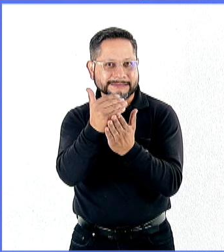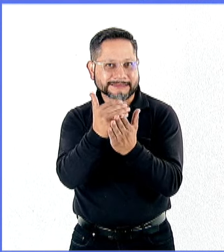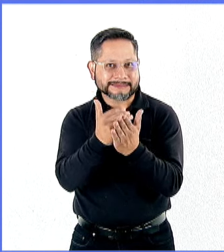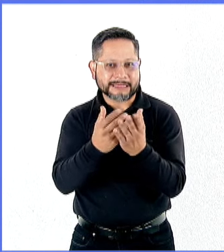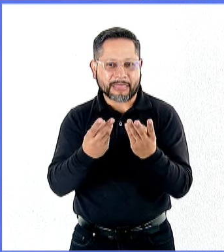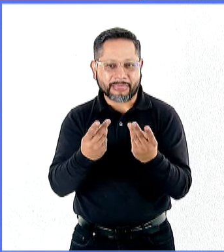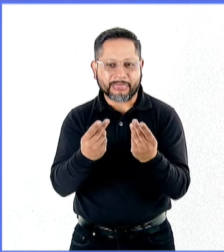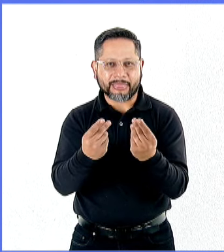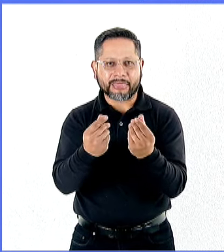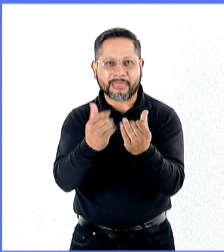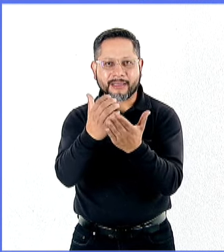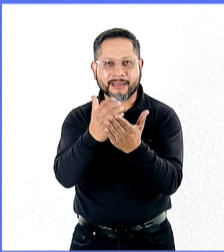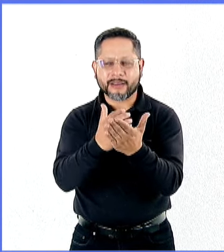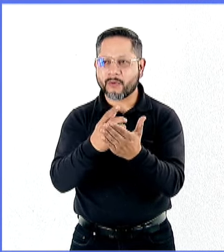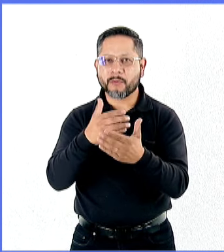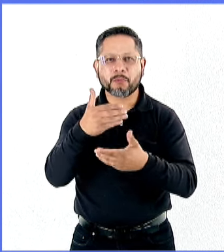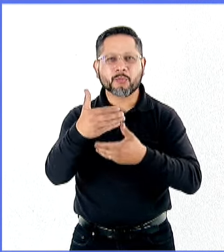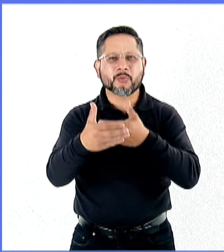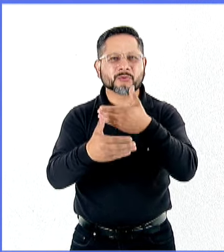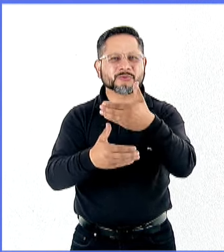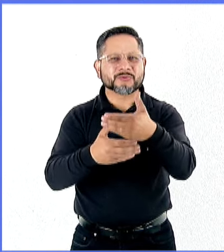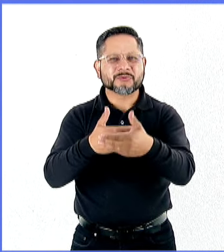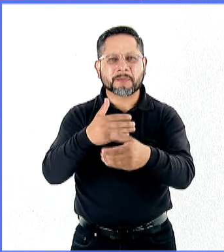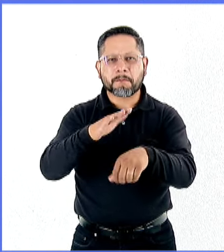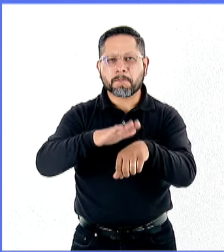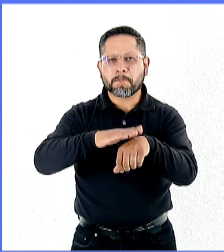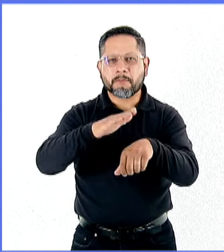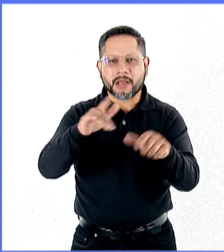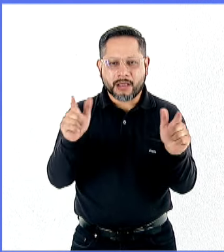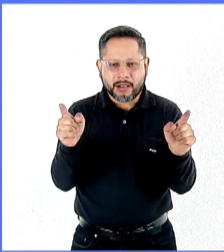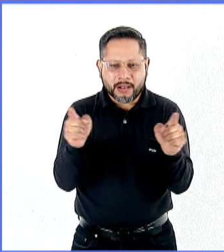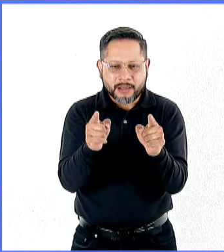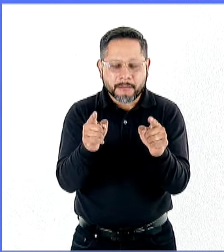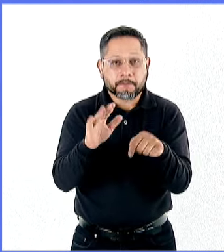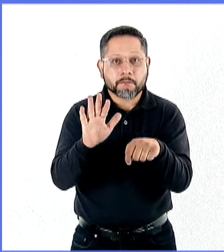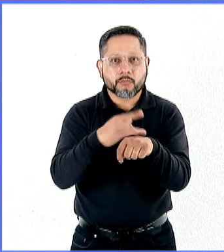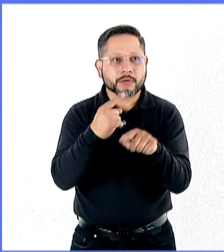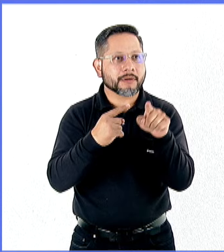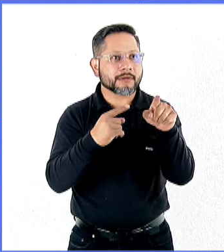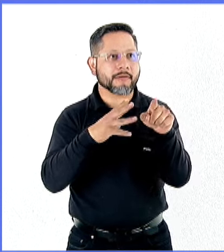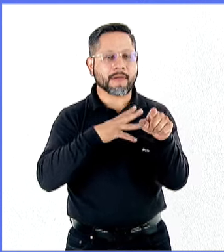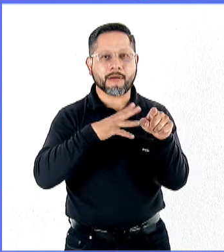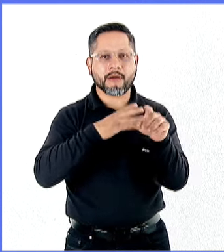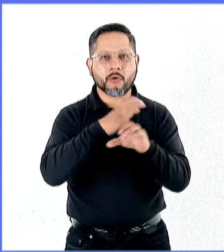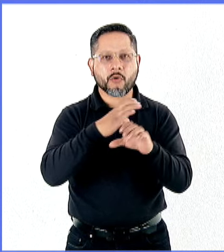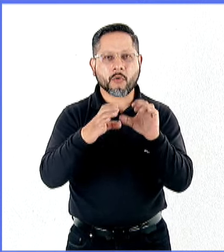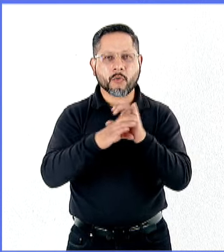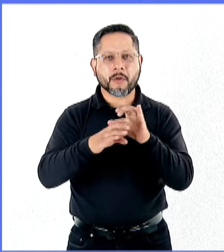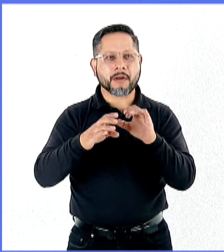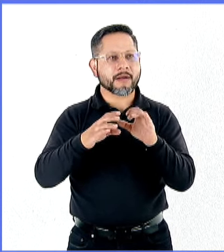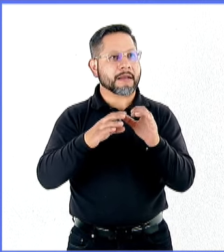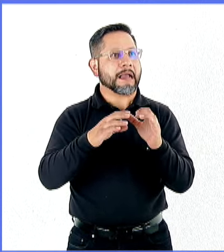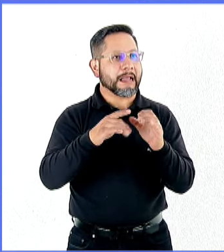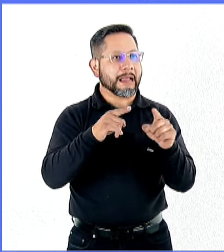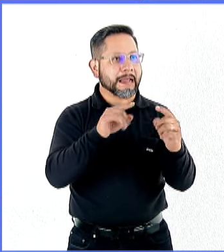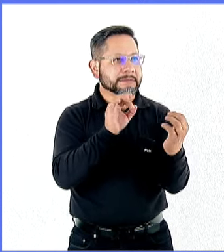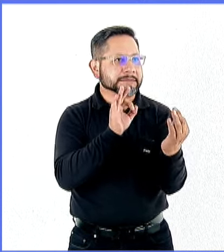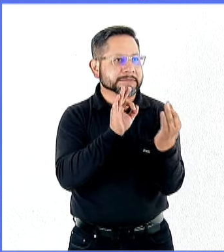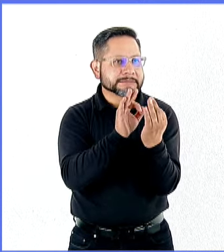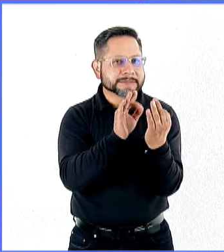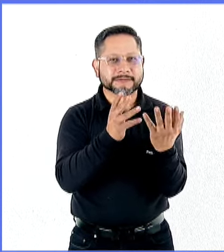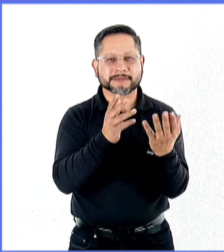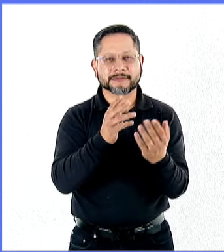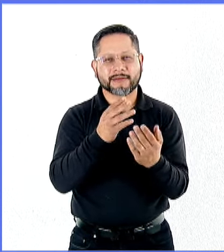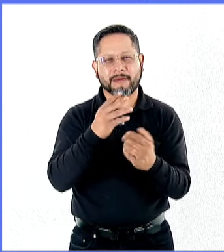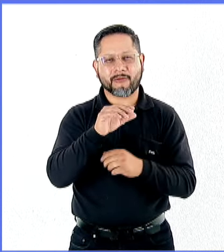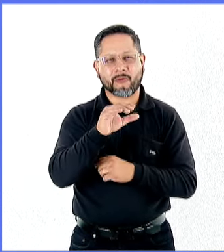trasladar ese proceso productivo porque ahí existe algún componente que se necesita, un commodity,